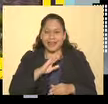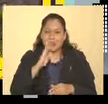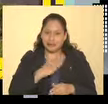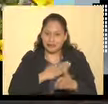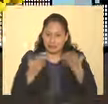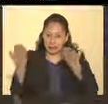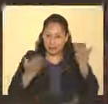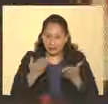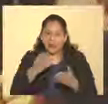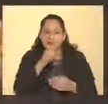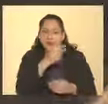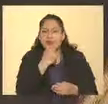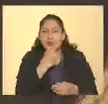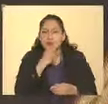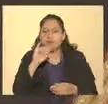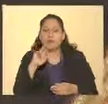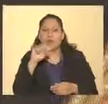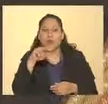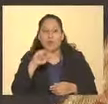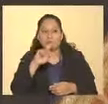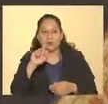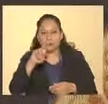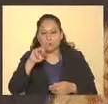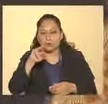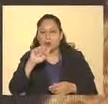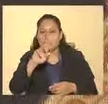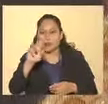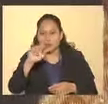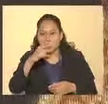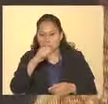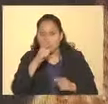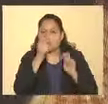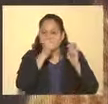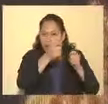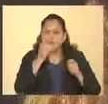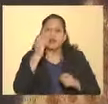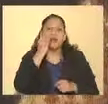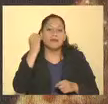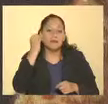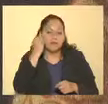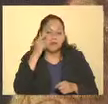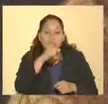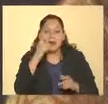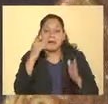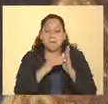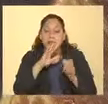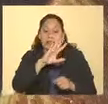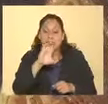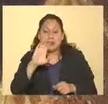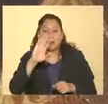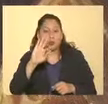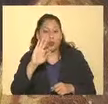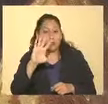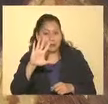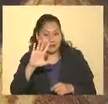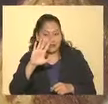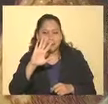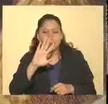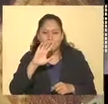Fray Juan de Sumárraga y es nombrado arzobispo en el año de 1547.